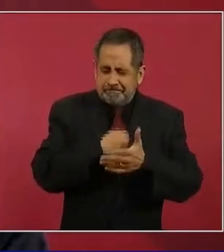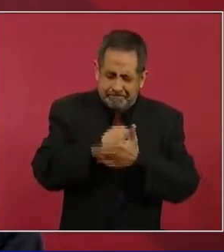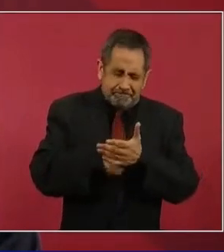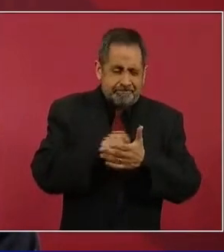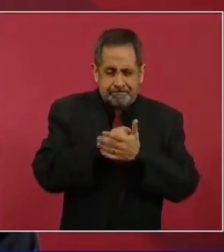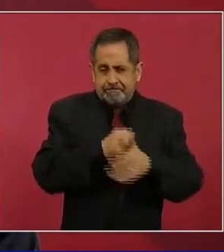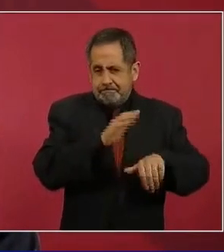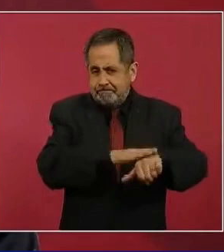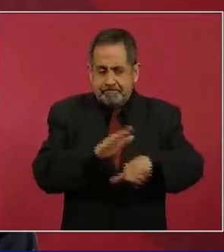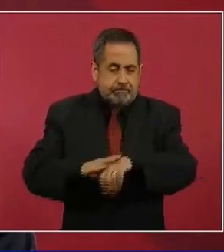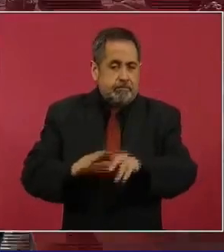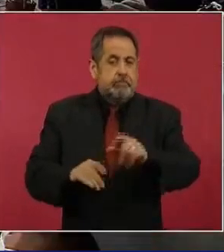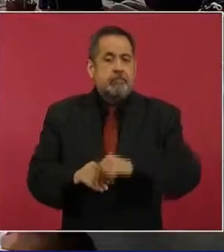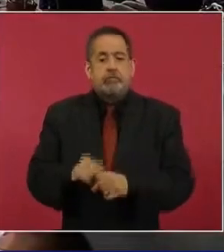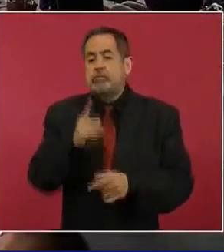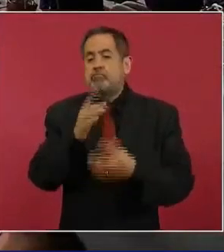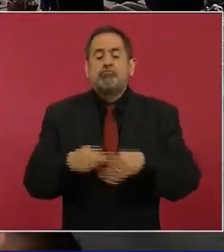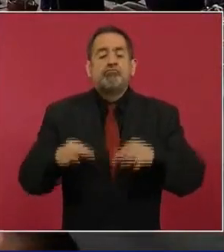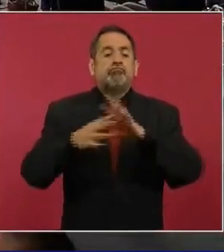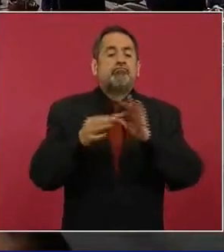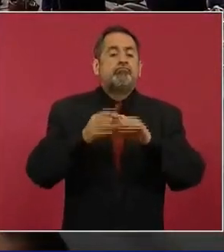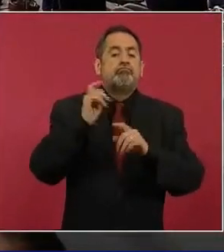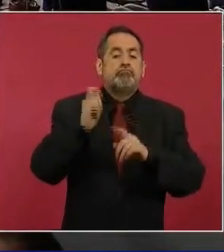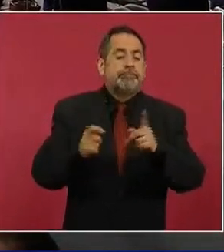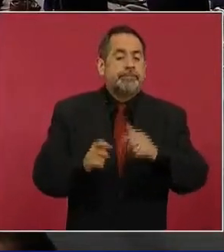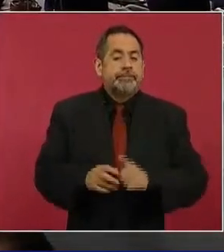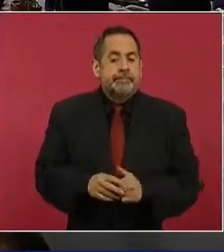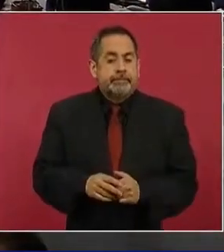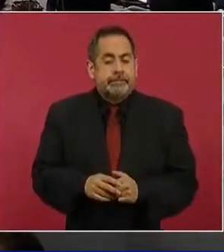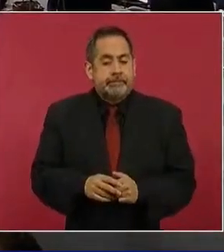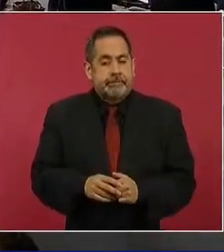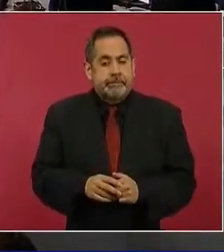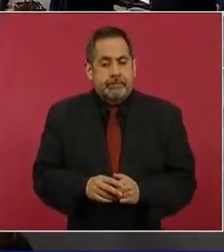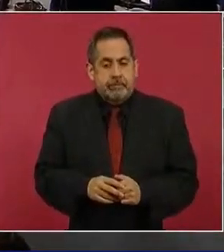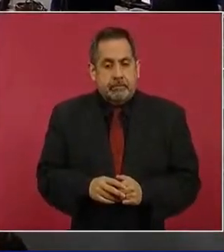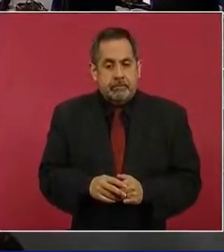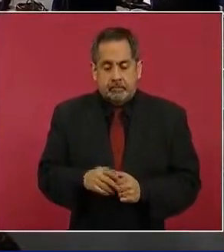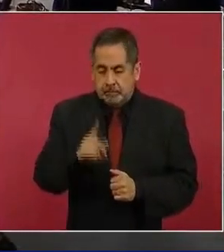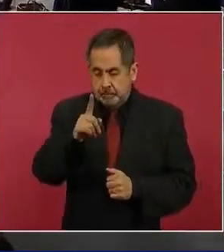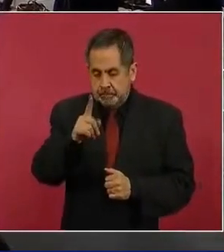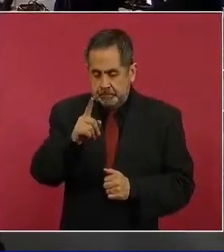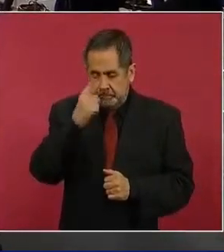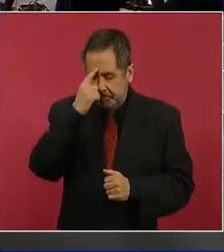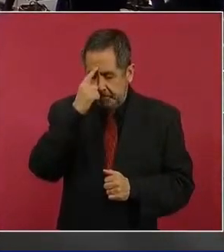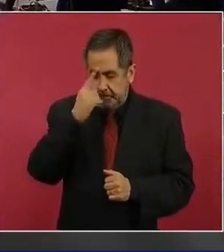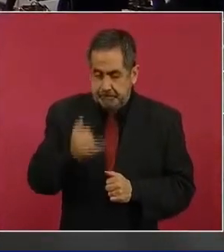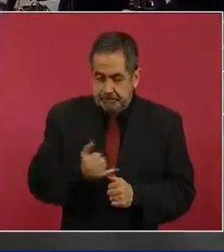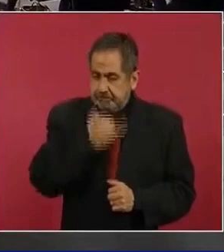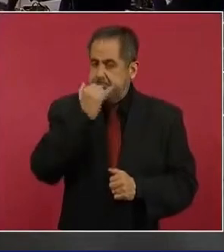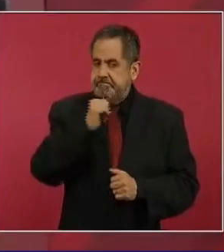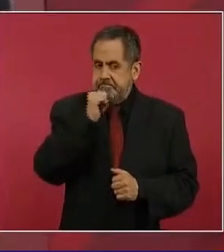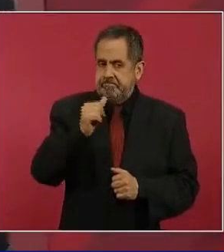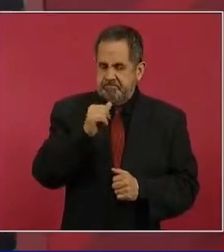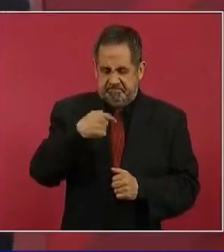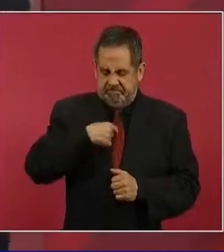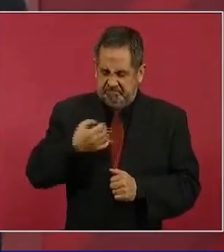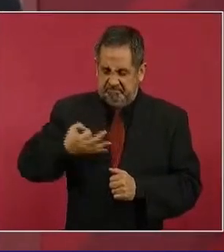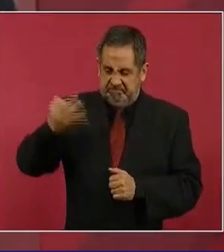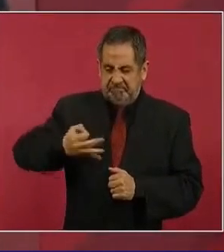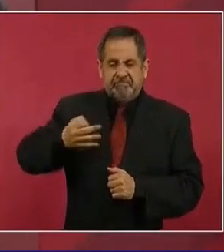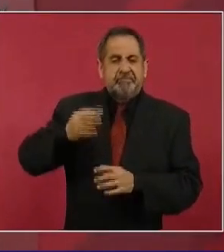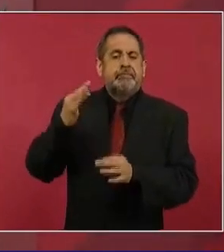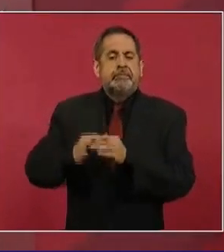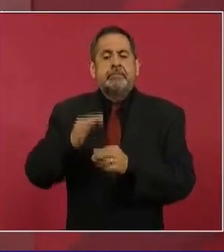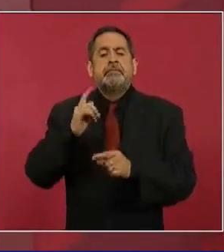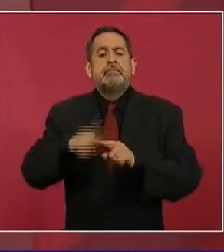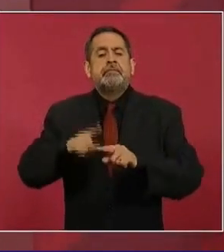Una de las cosas en las que no nos equivocamos desde el principio es en